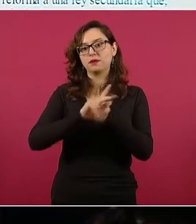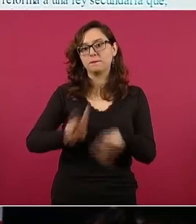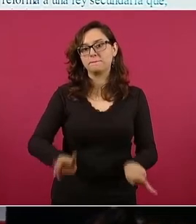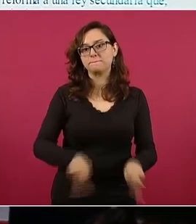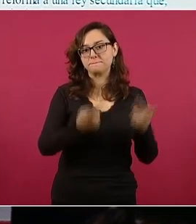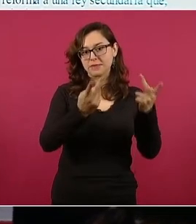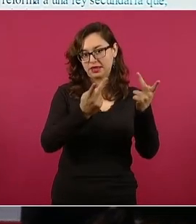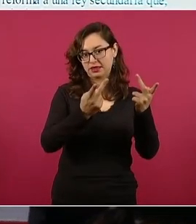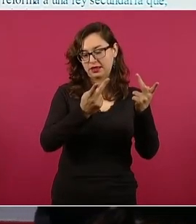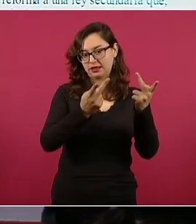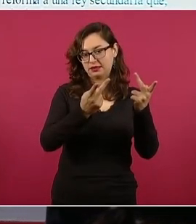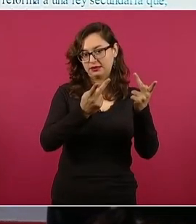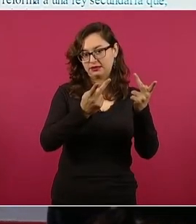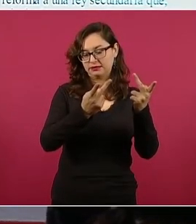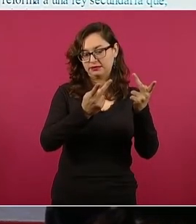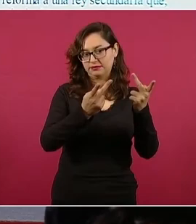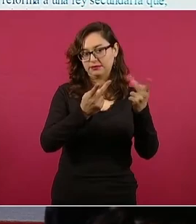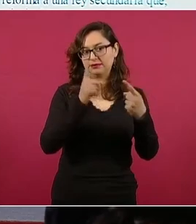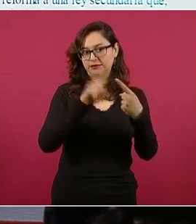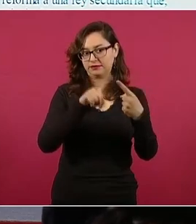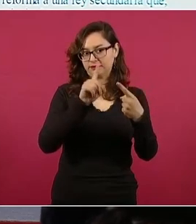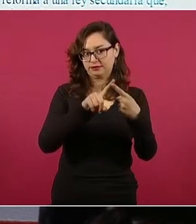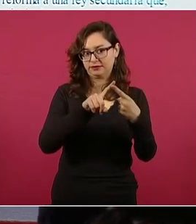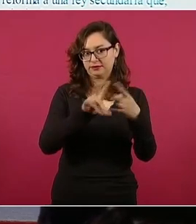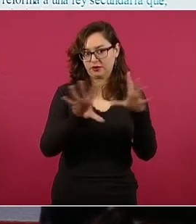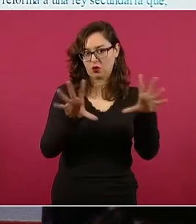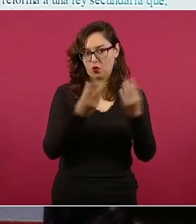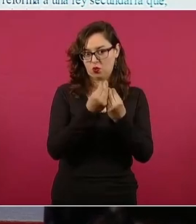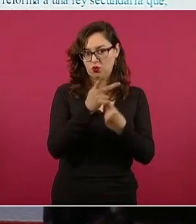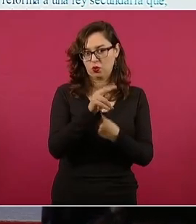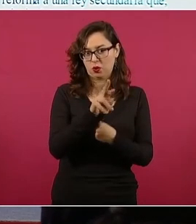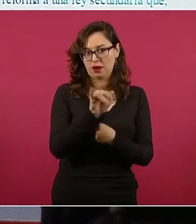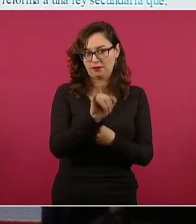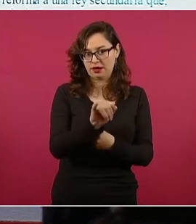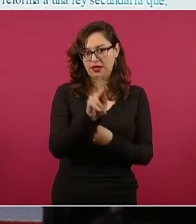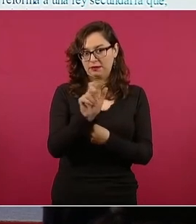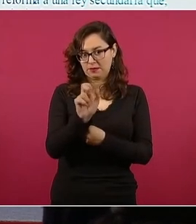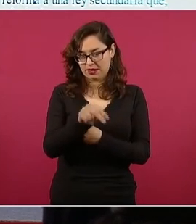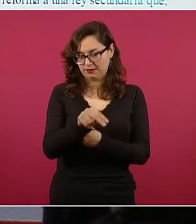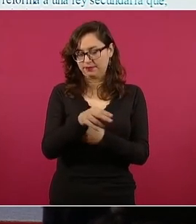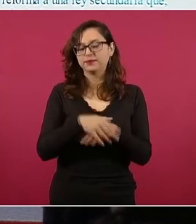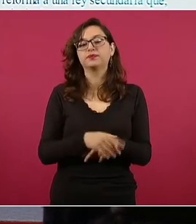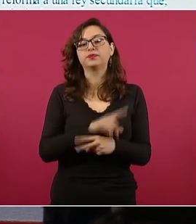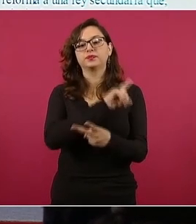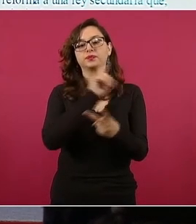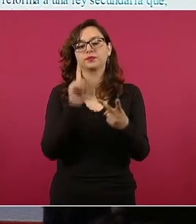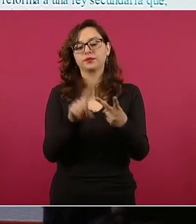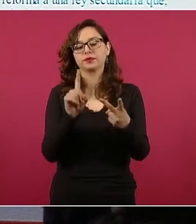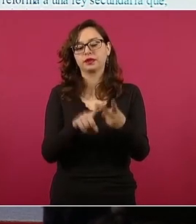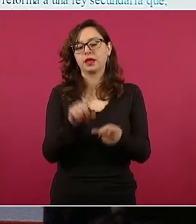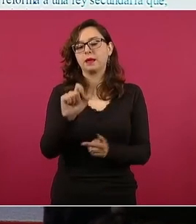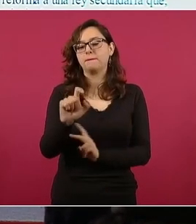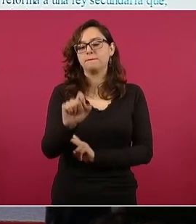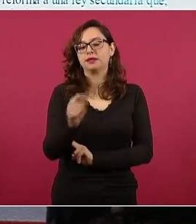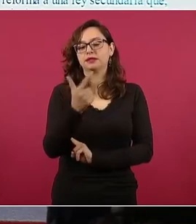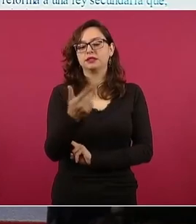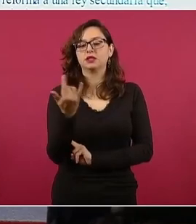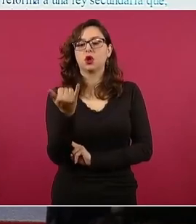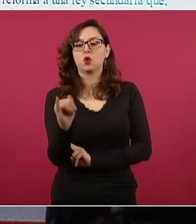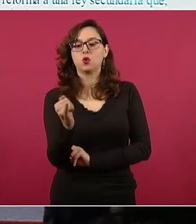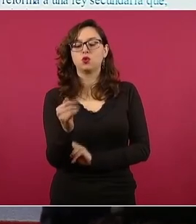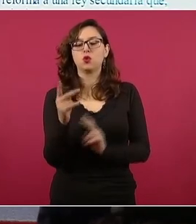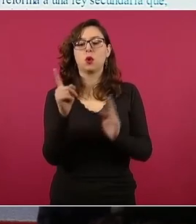Entonces, fue una acción conjunta. El 27 de junio de 1990,